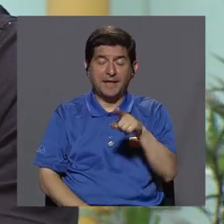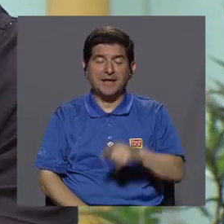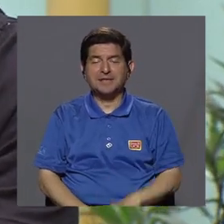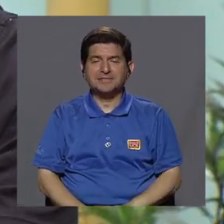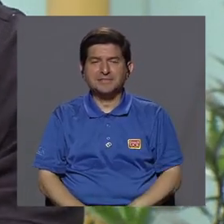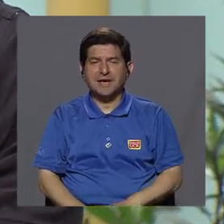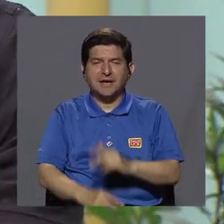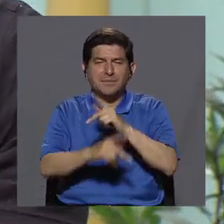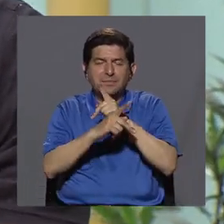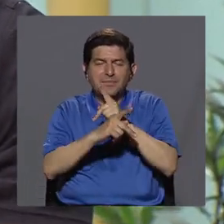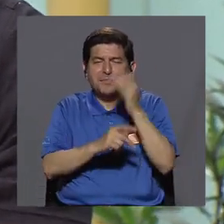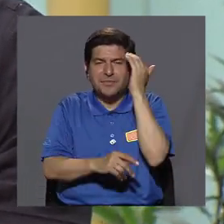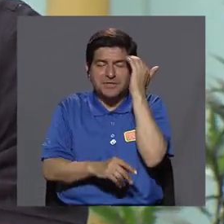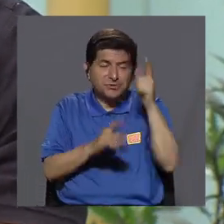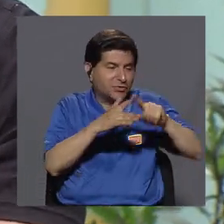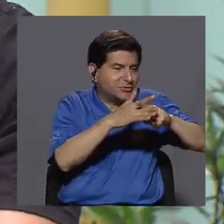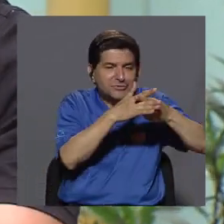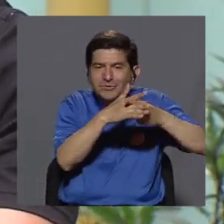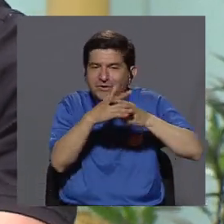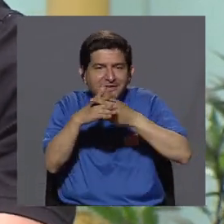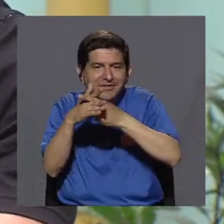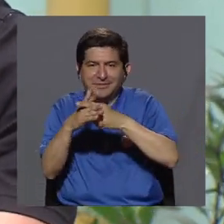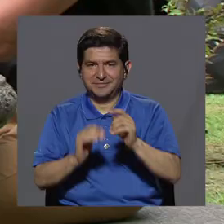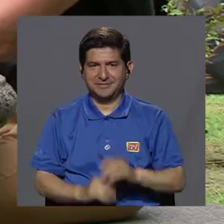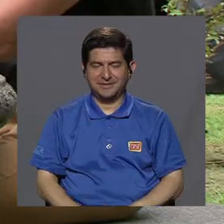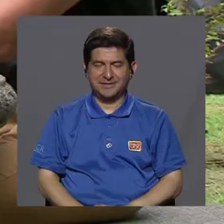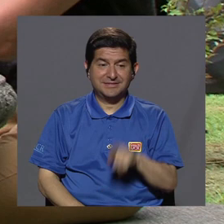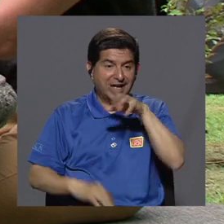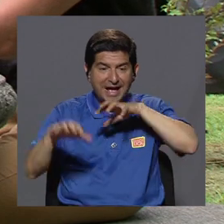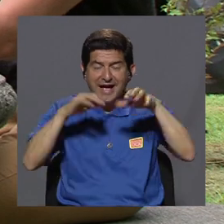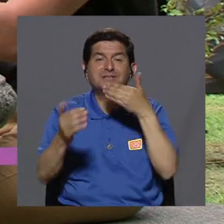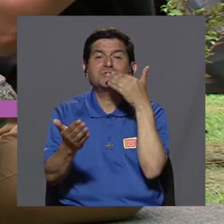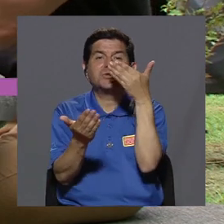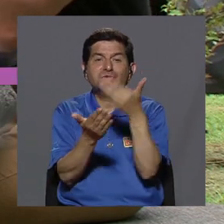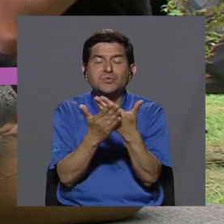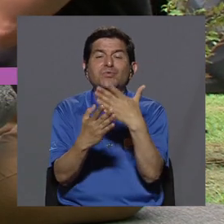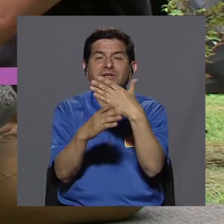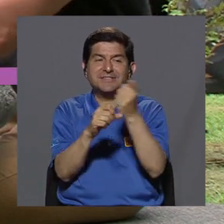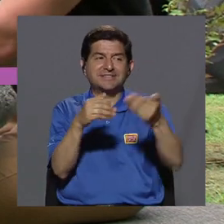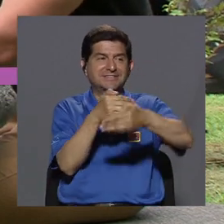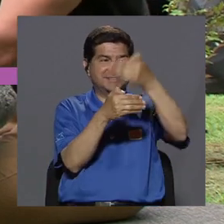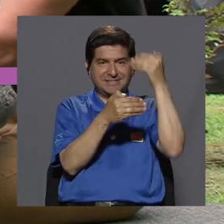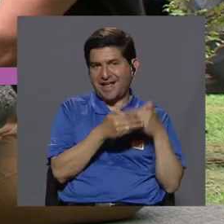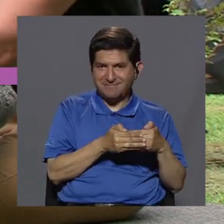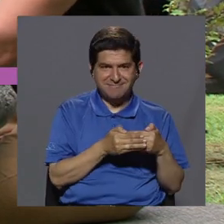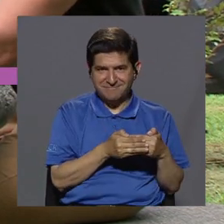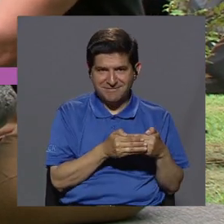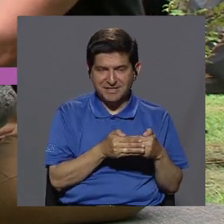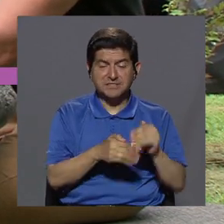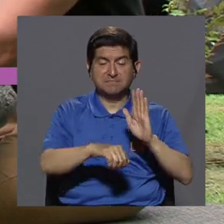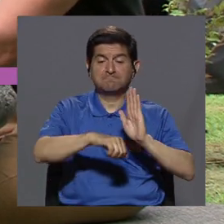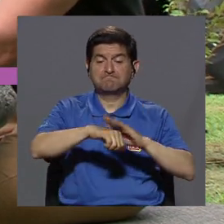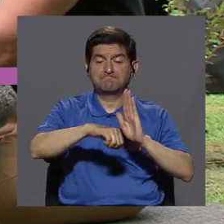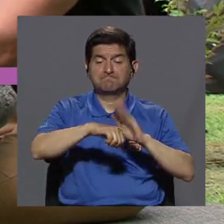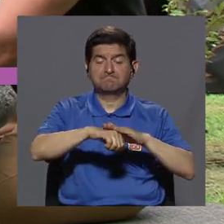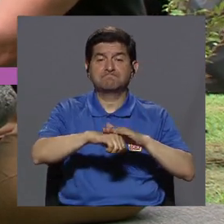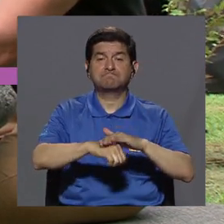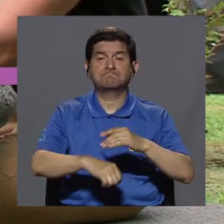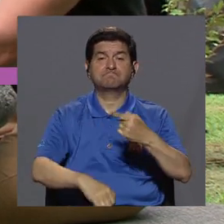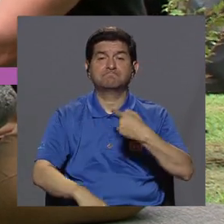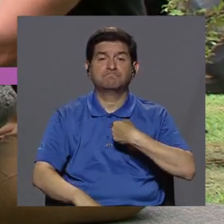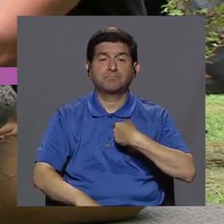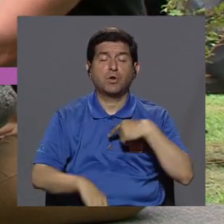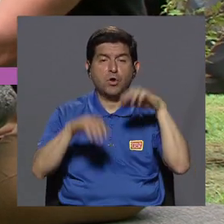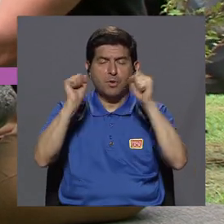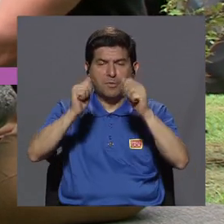las reservas cognitivas son como esas herramientas, verdad, esas acciones buenas que nosotros hicimos, verdad, nos va a